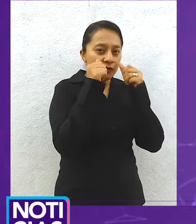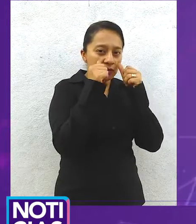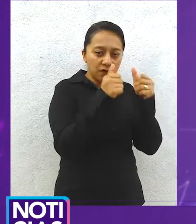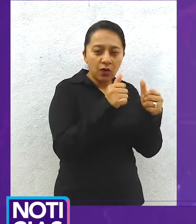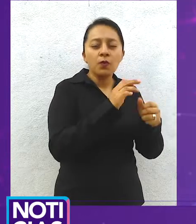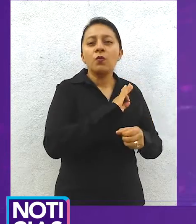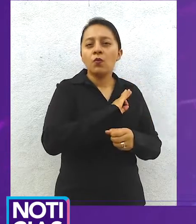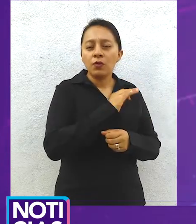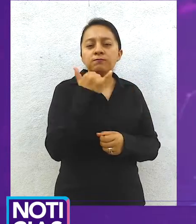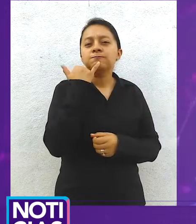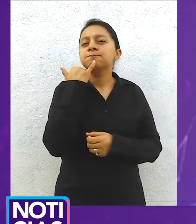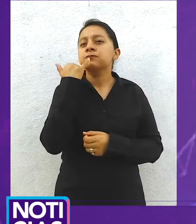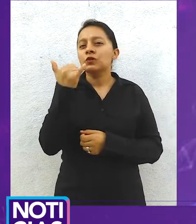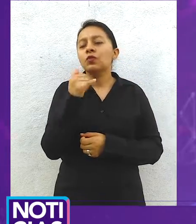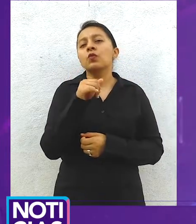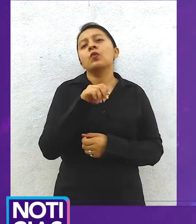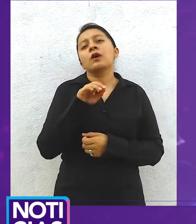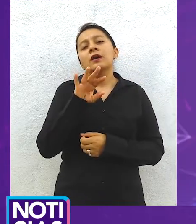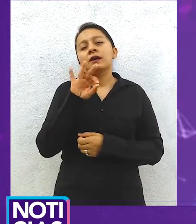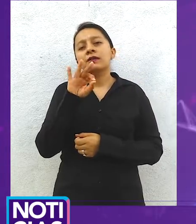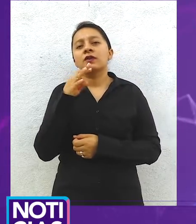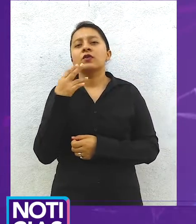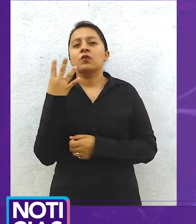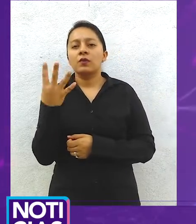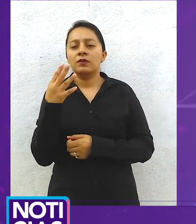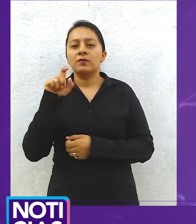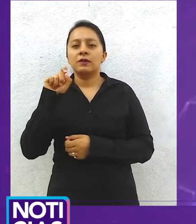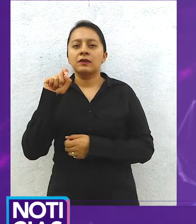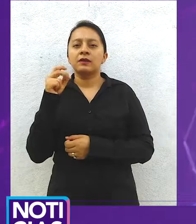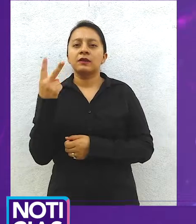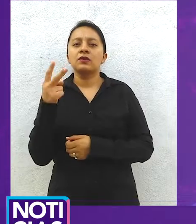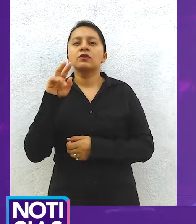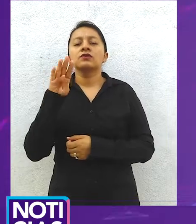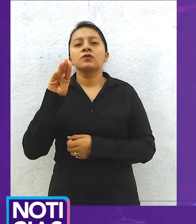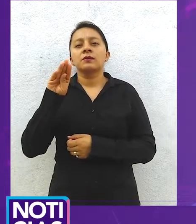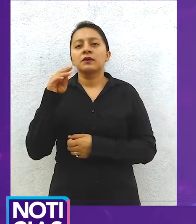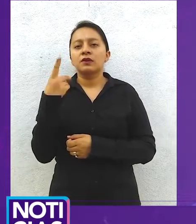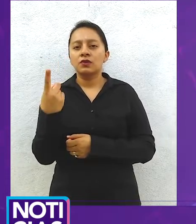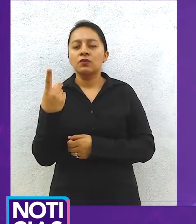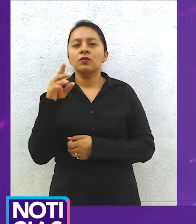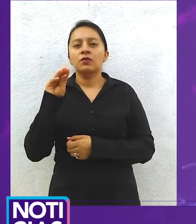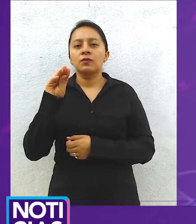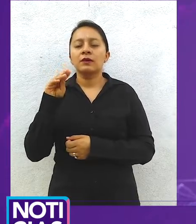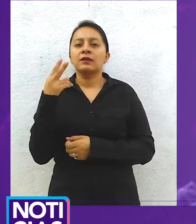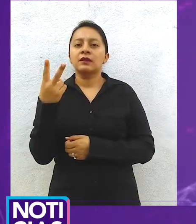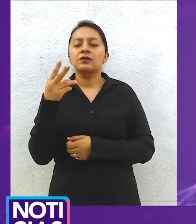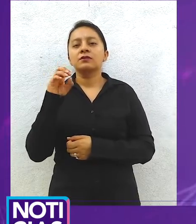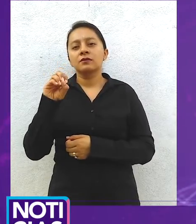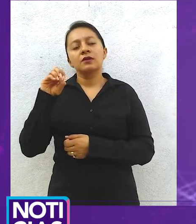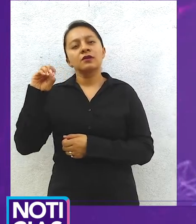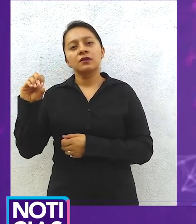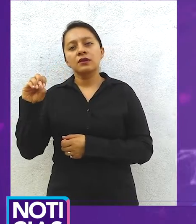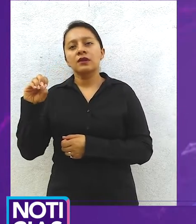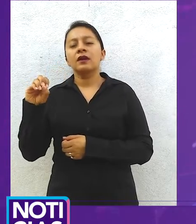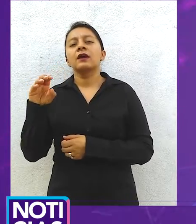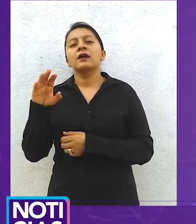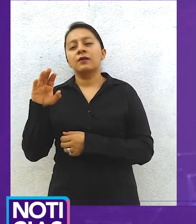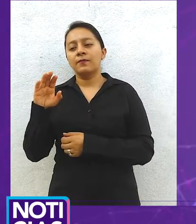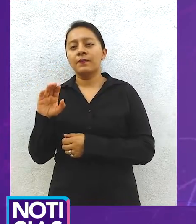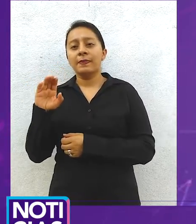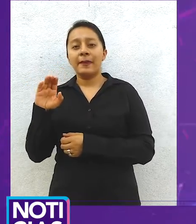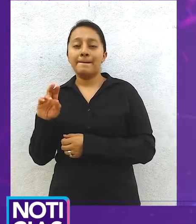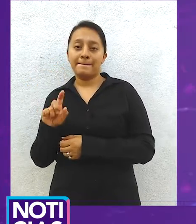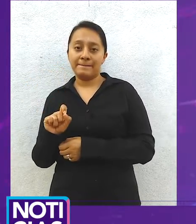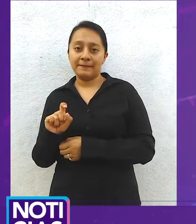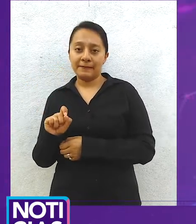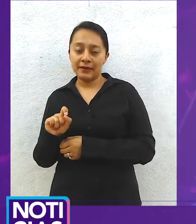extensión 2016, una semana antes de la fecha en que se tenía programada